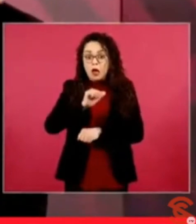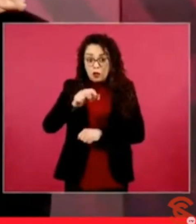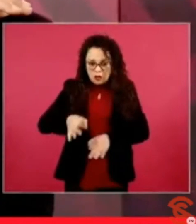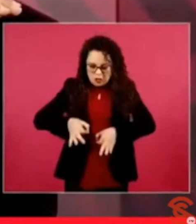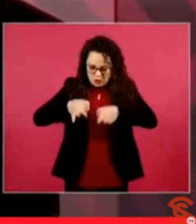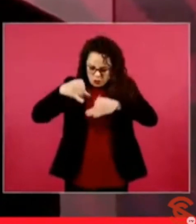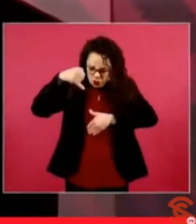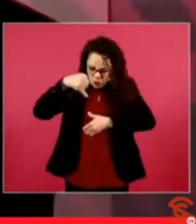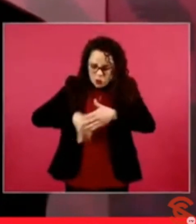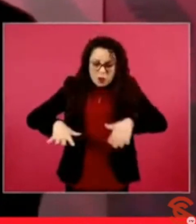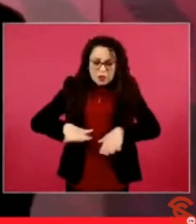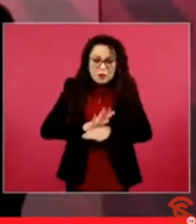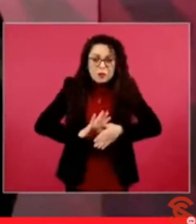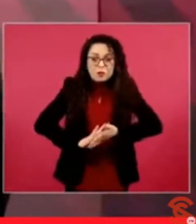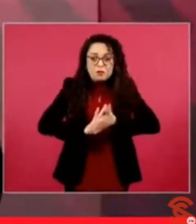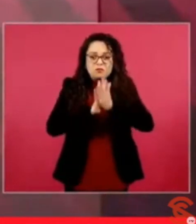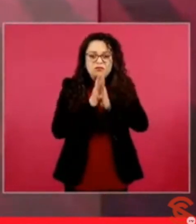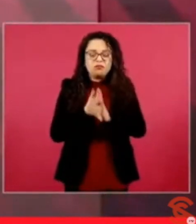Todo